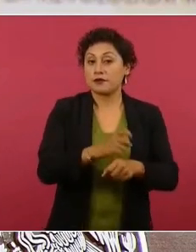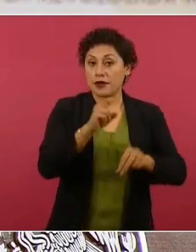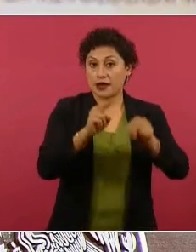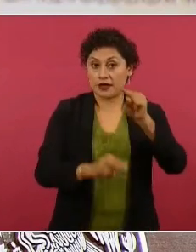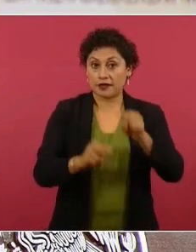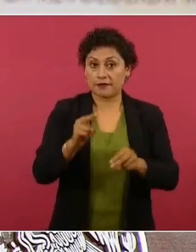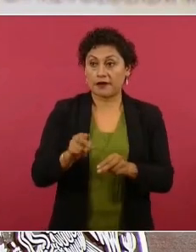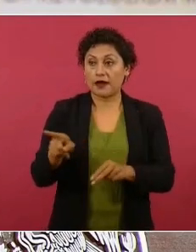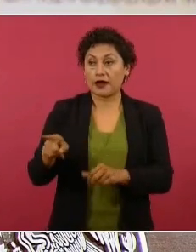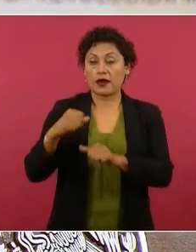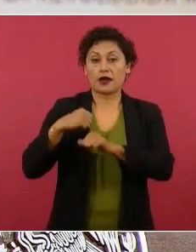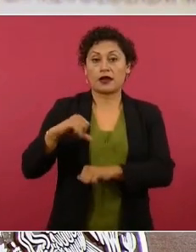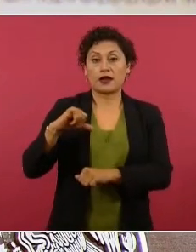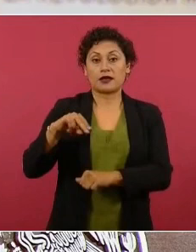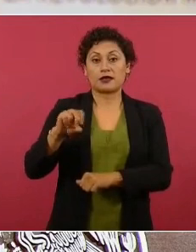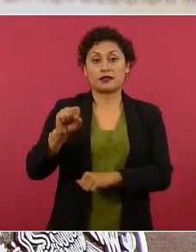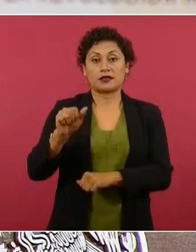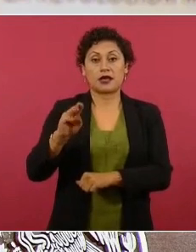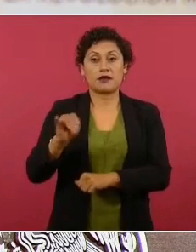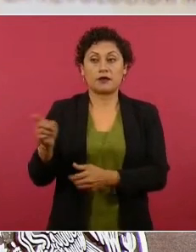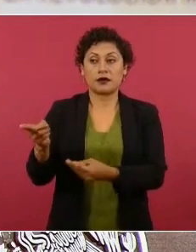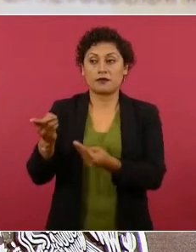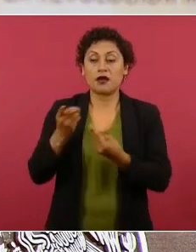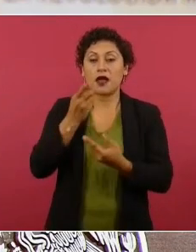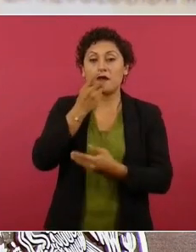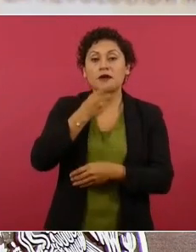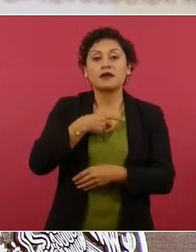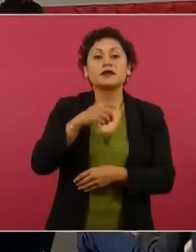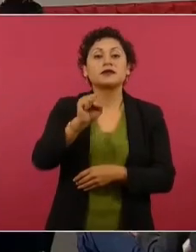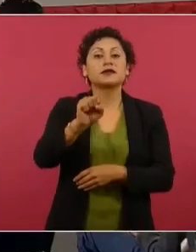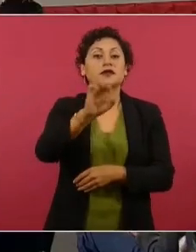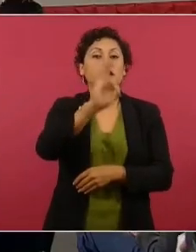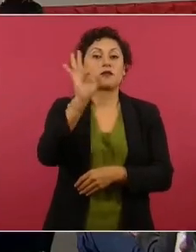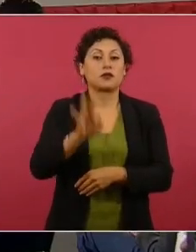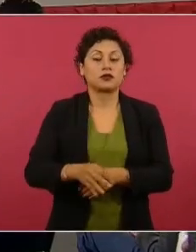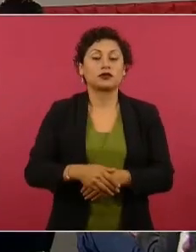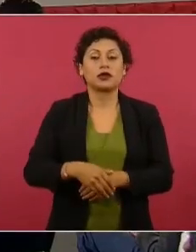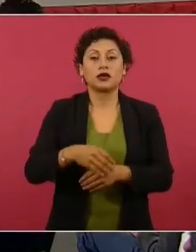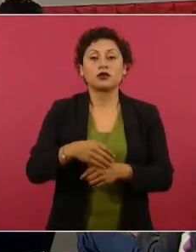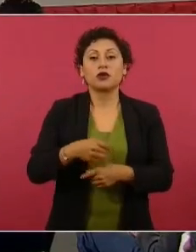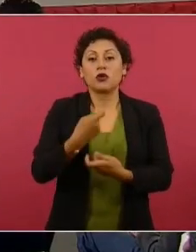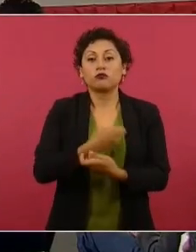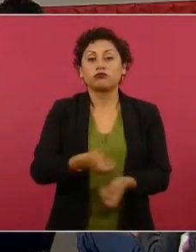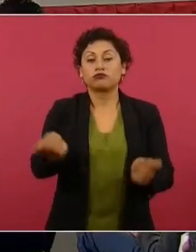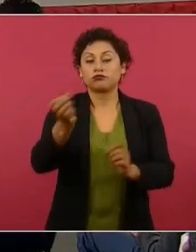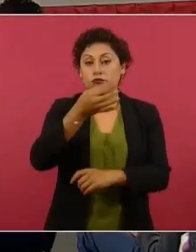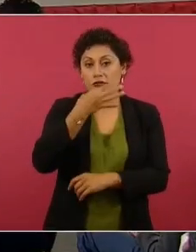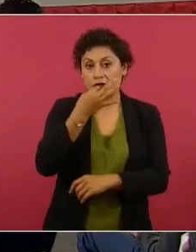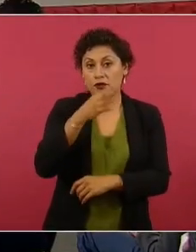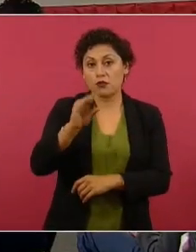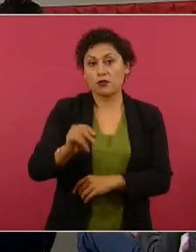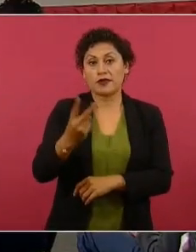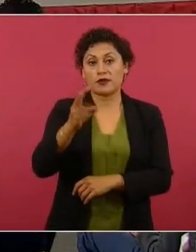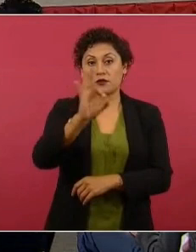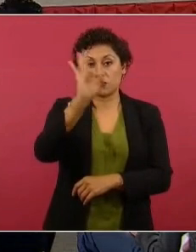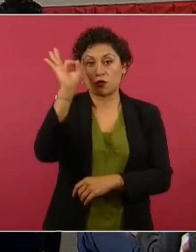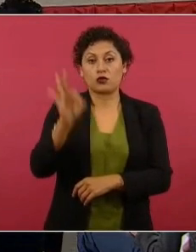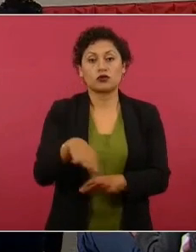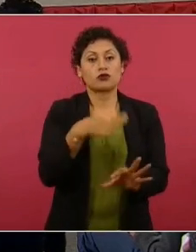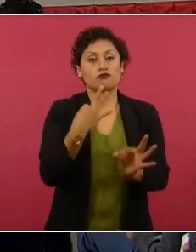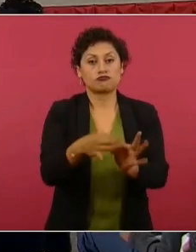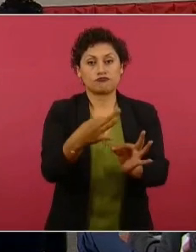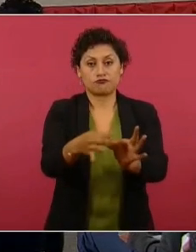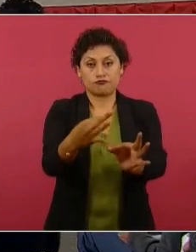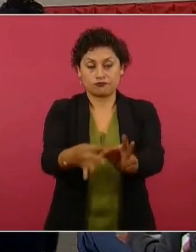del Insabi reporta el 60 por ciento. El abasto de medicamentos es del 92 por ciento de recetas surtidas